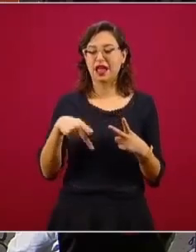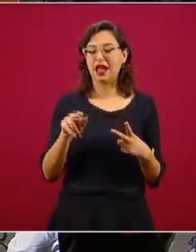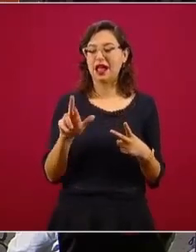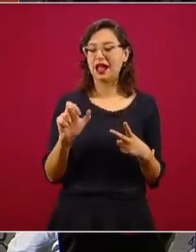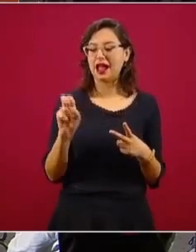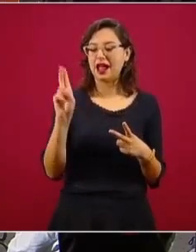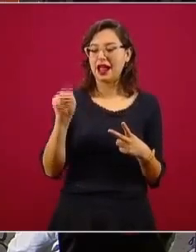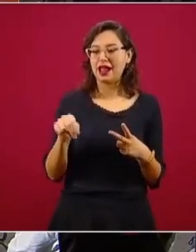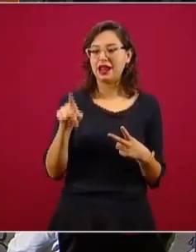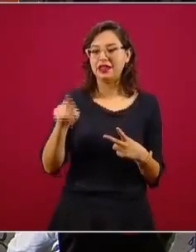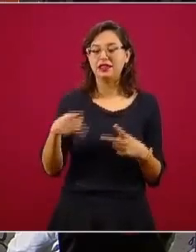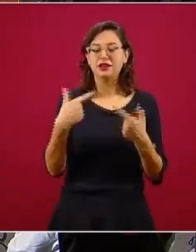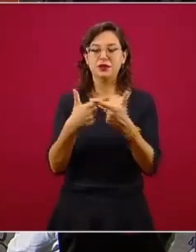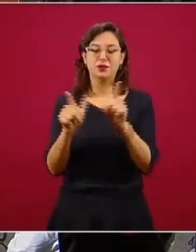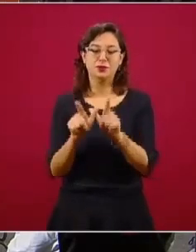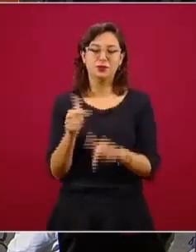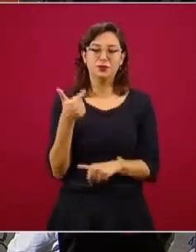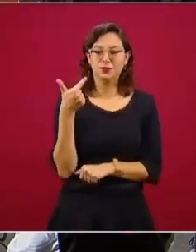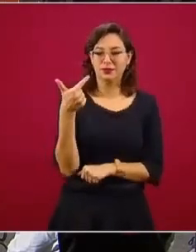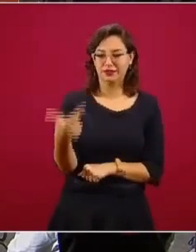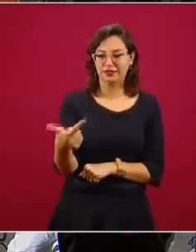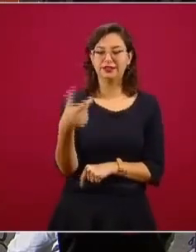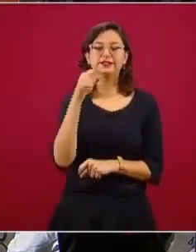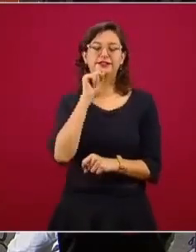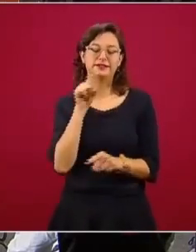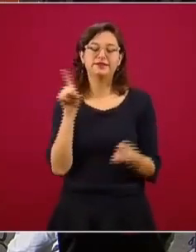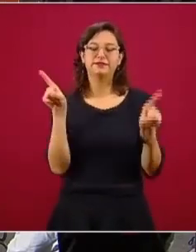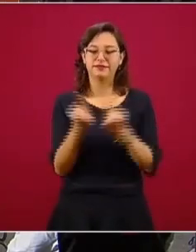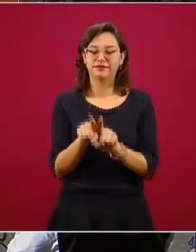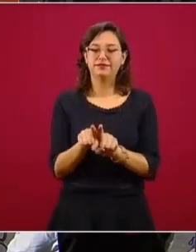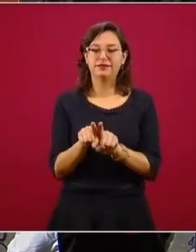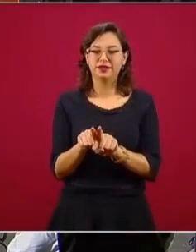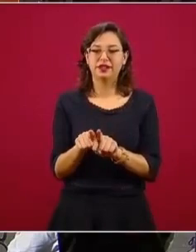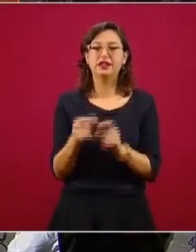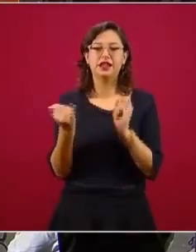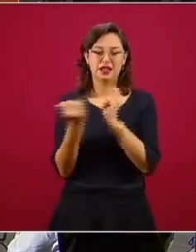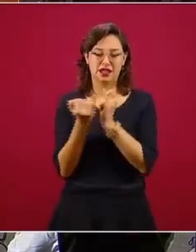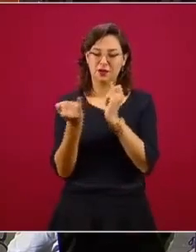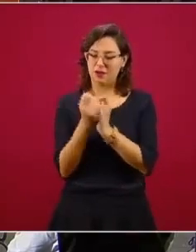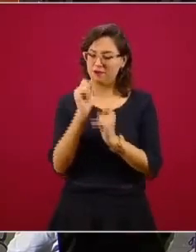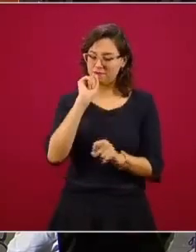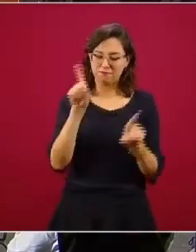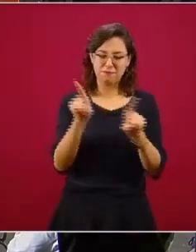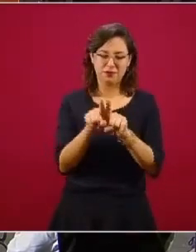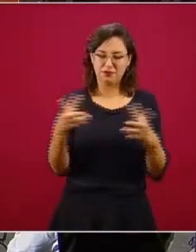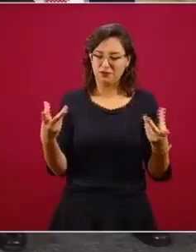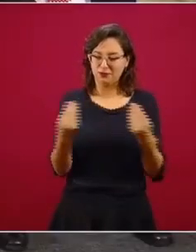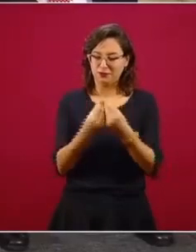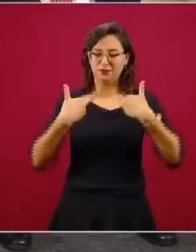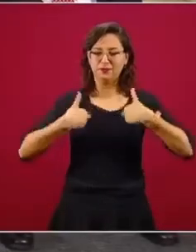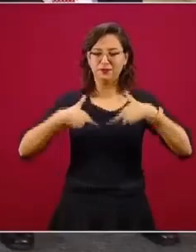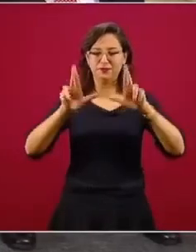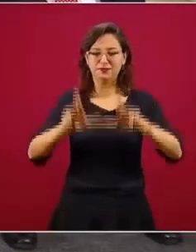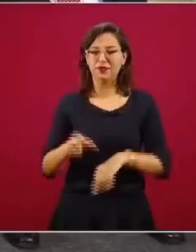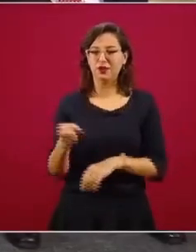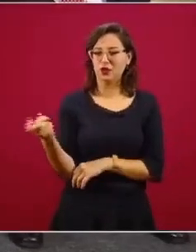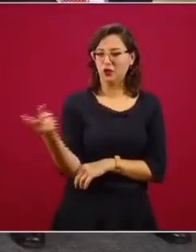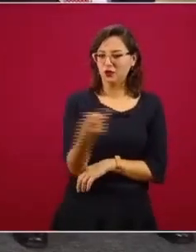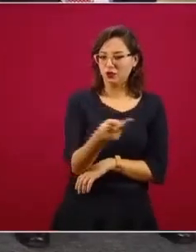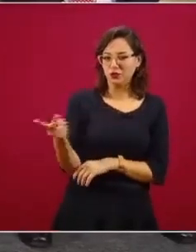Abbott, de Grupo 7, que también en esta ocasión representa a la Cámara de la Industria de la Radio y la Televisión, ambos